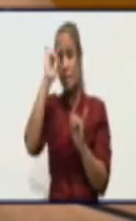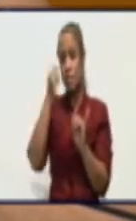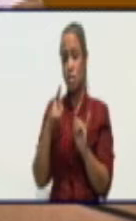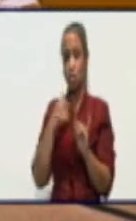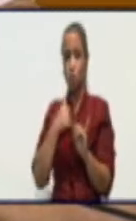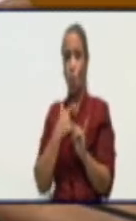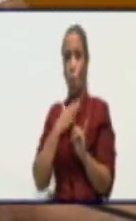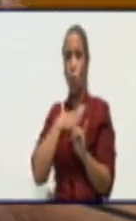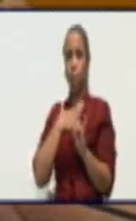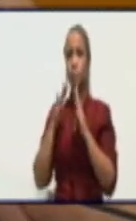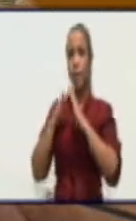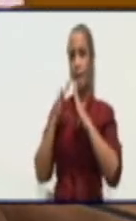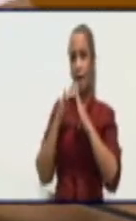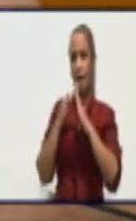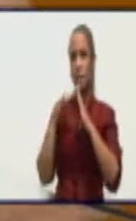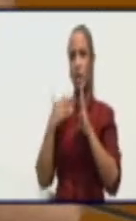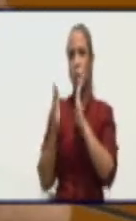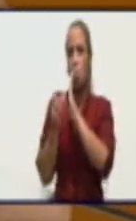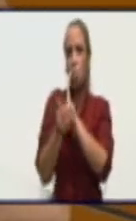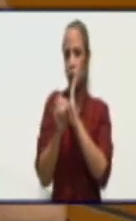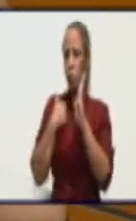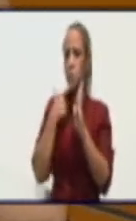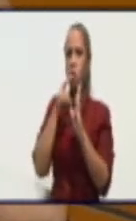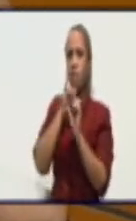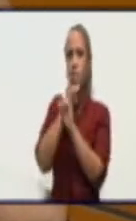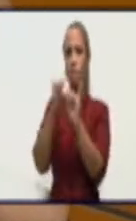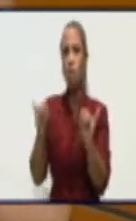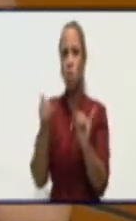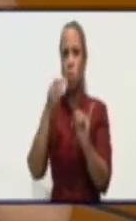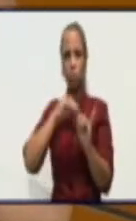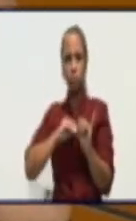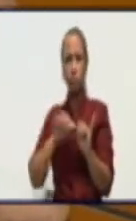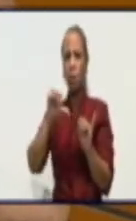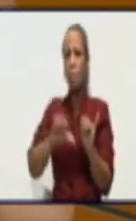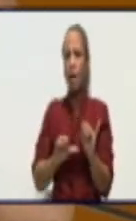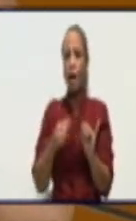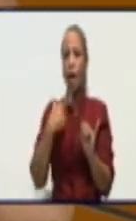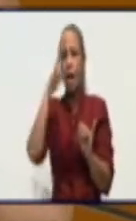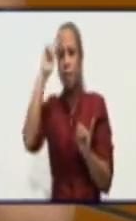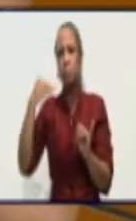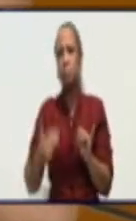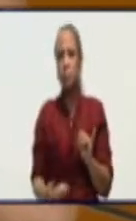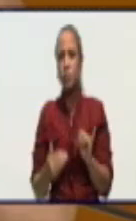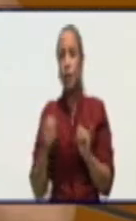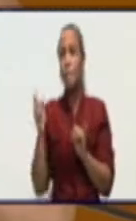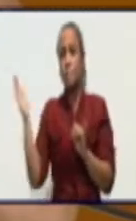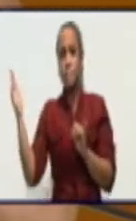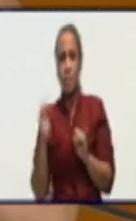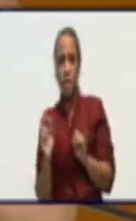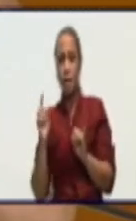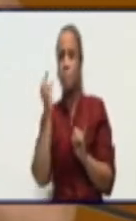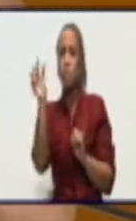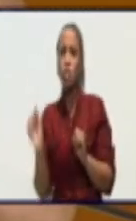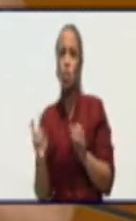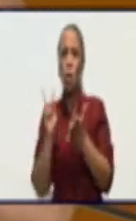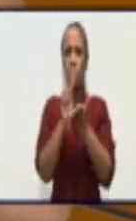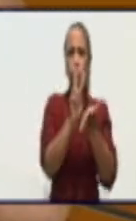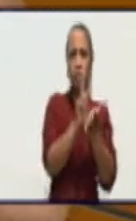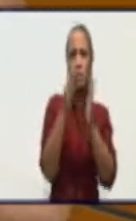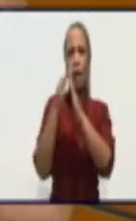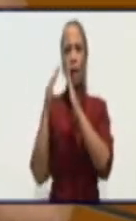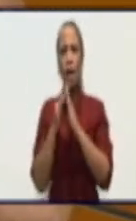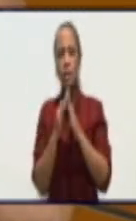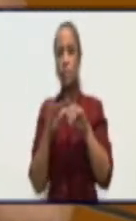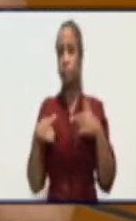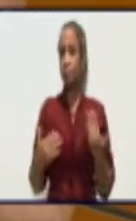casa oculta los síntomas no se presenta ante las autoridades de salud pasa la pesquisa no se presenta tampoco al final